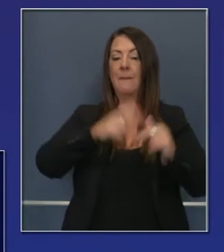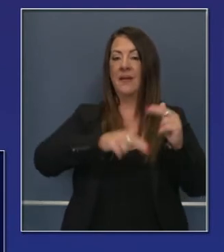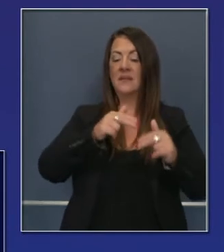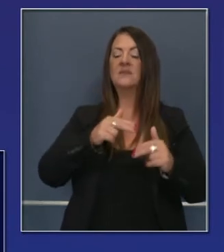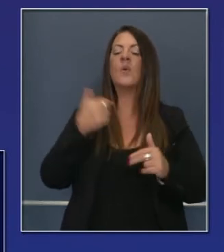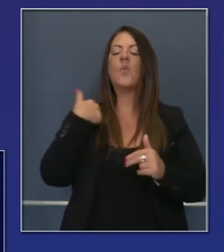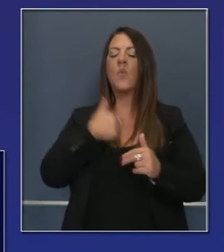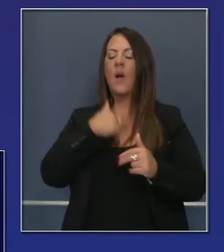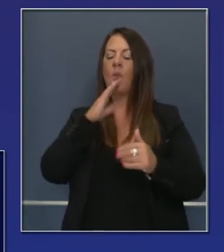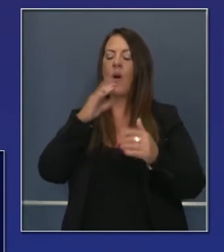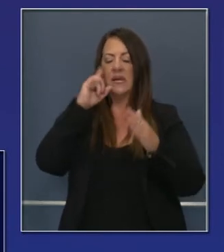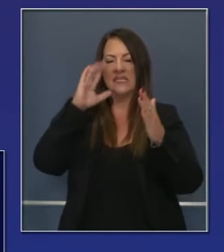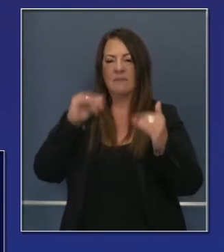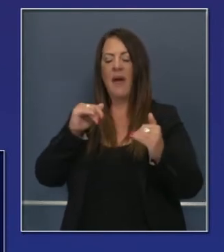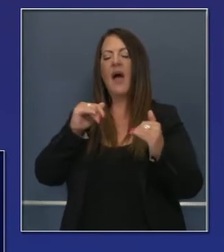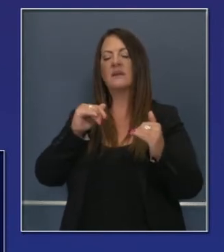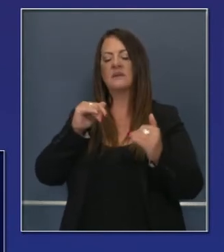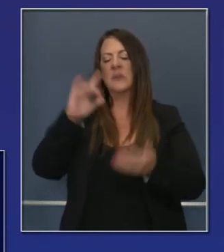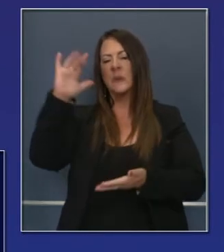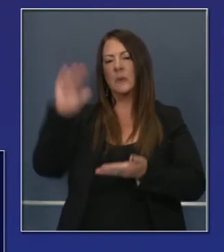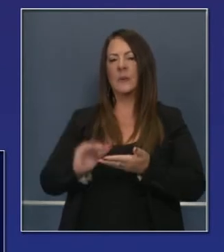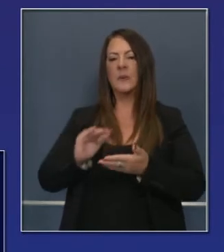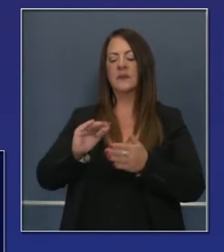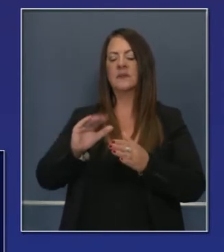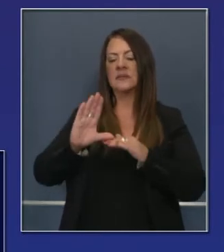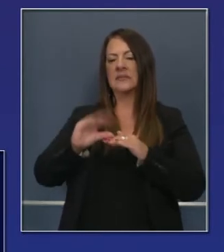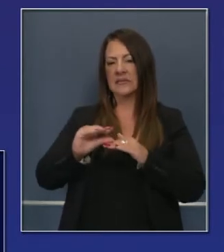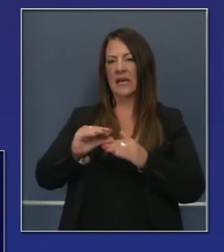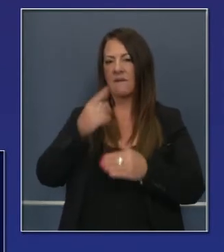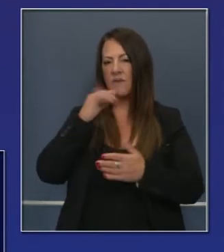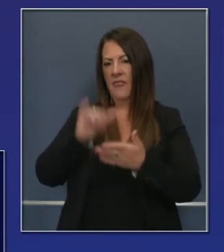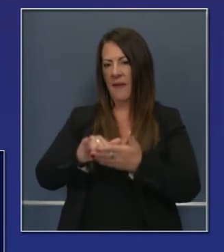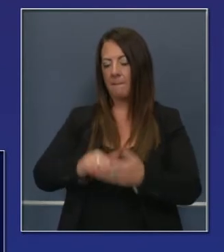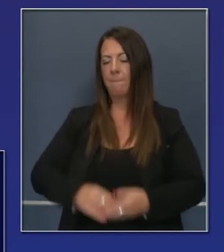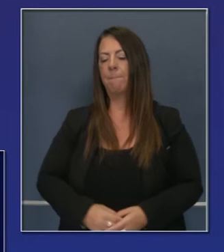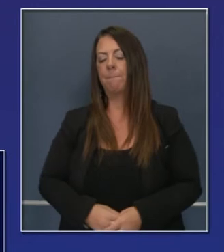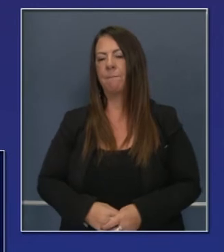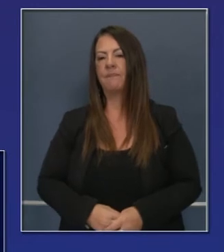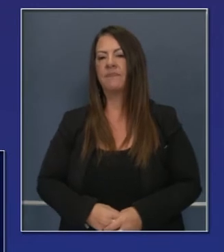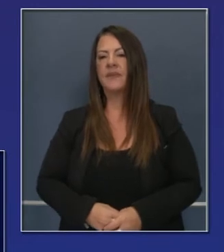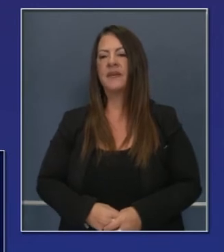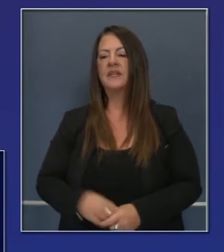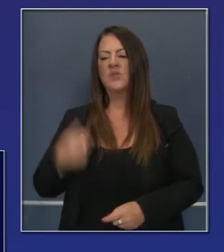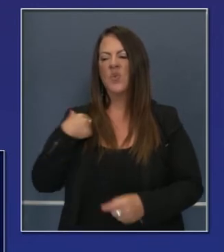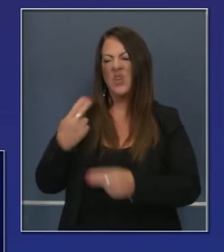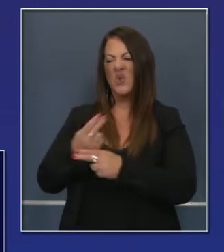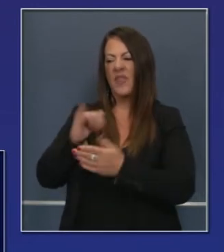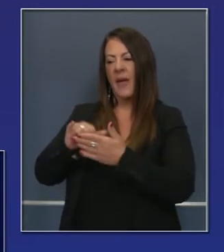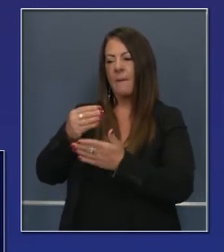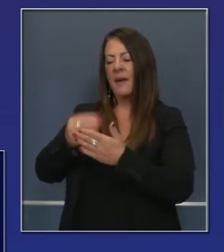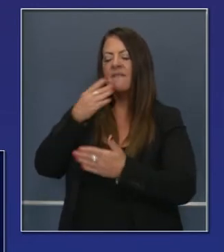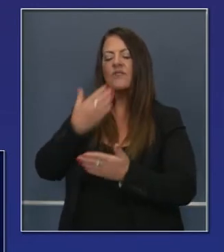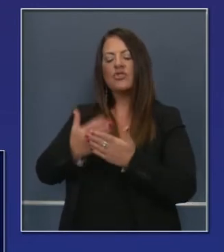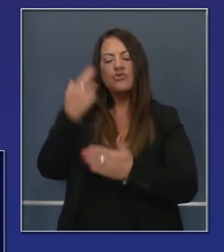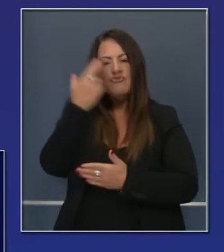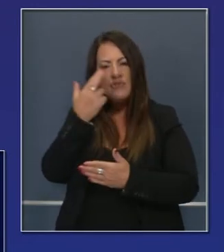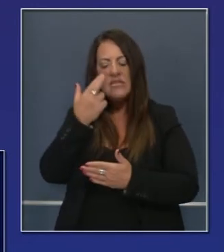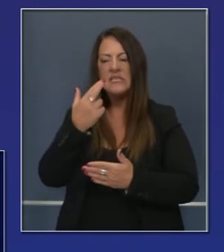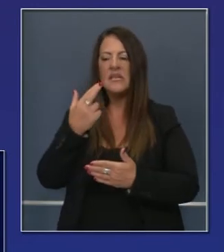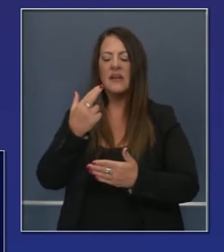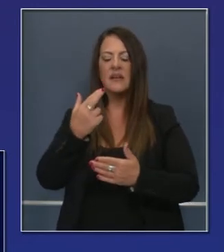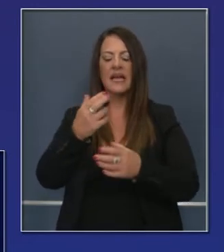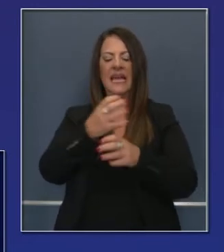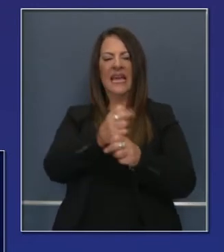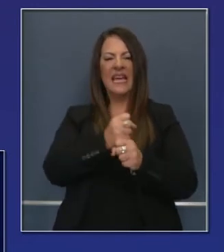muy atrevida. Y la buena noticia es que estos dolores están siendo estirados más allá de lo que jamás lo hemos anticipado. Quiero pues